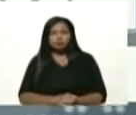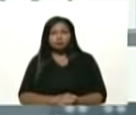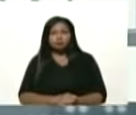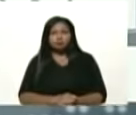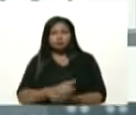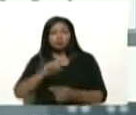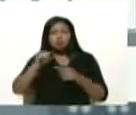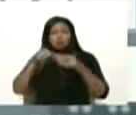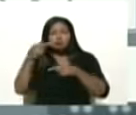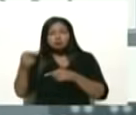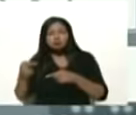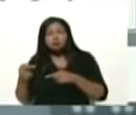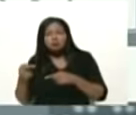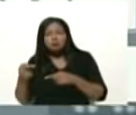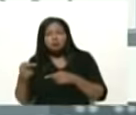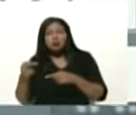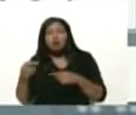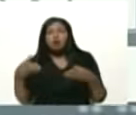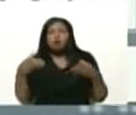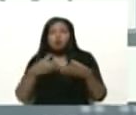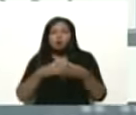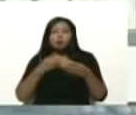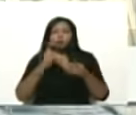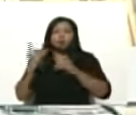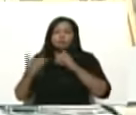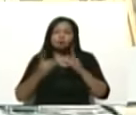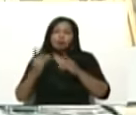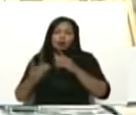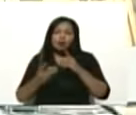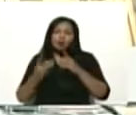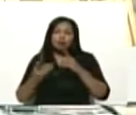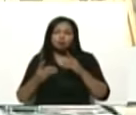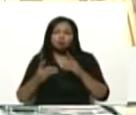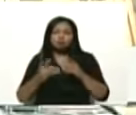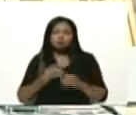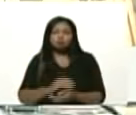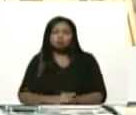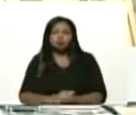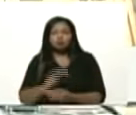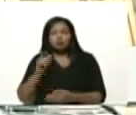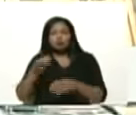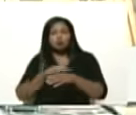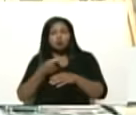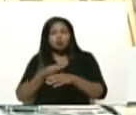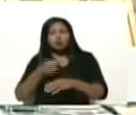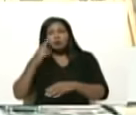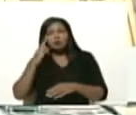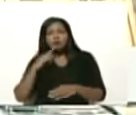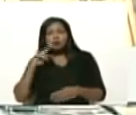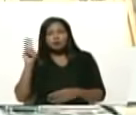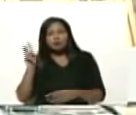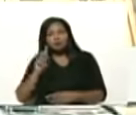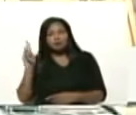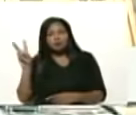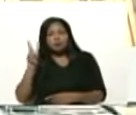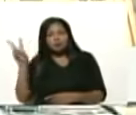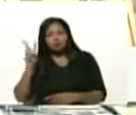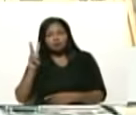próximamente se va a instalar la comisión de diálogo entre el gobierno bolivariano de Venezuela